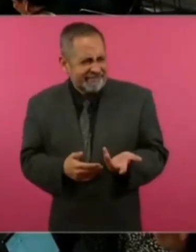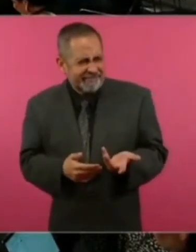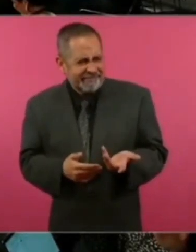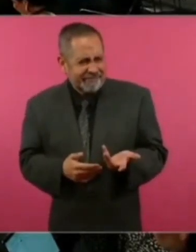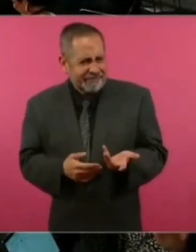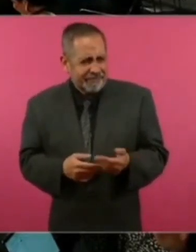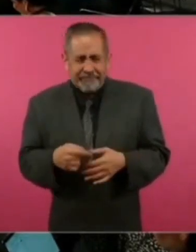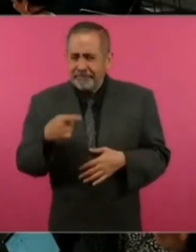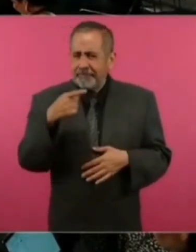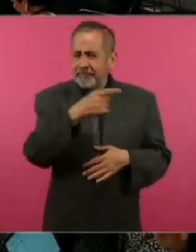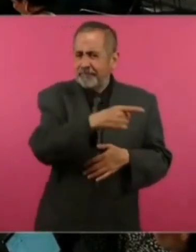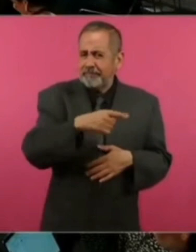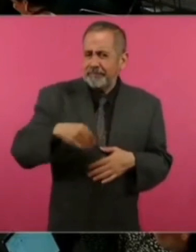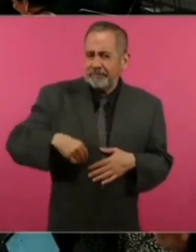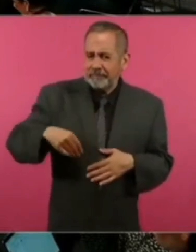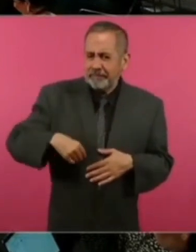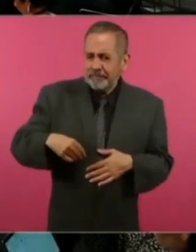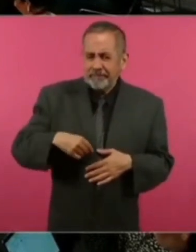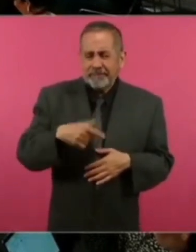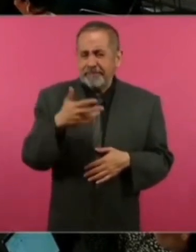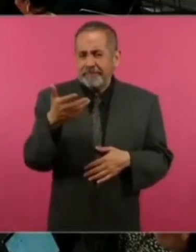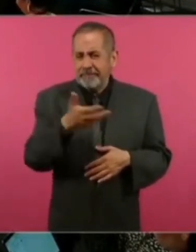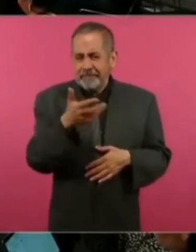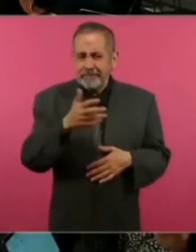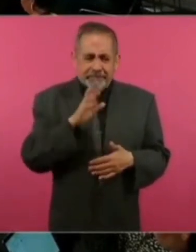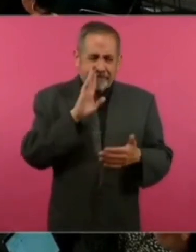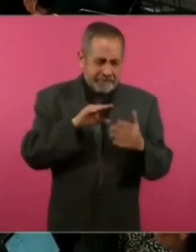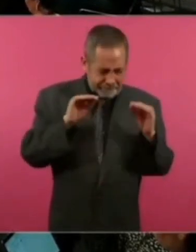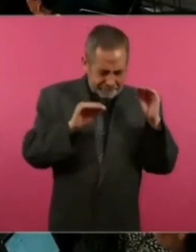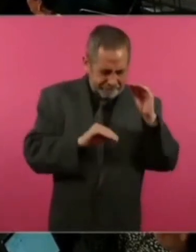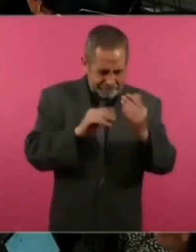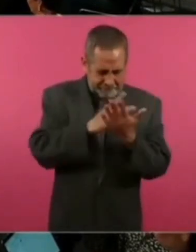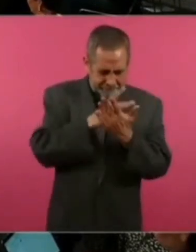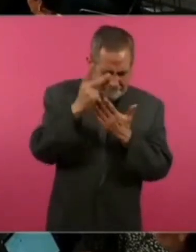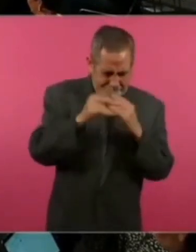responsable de elaborar el proyecto